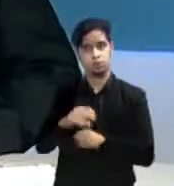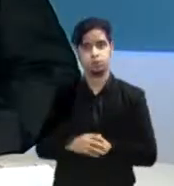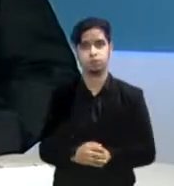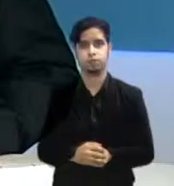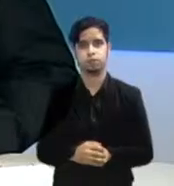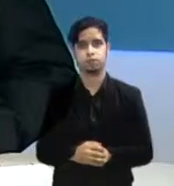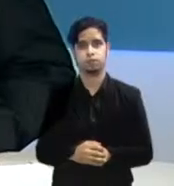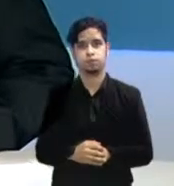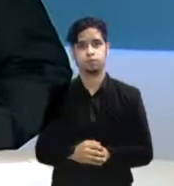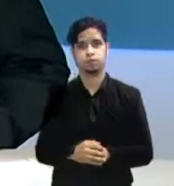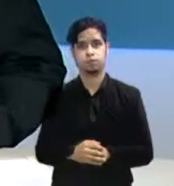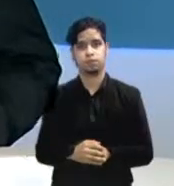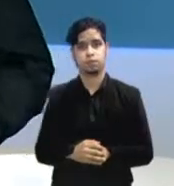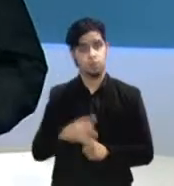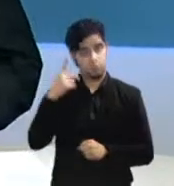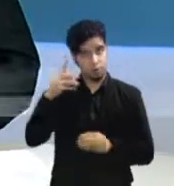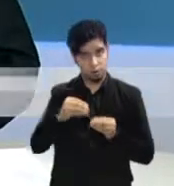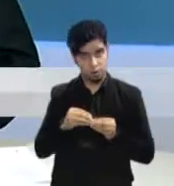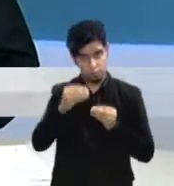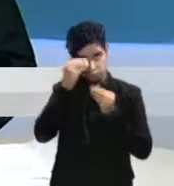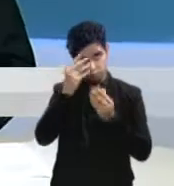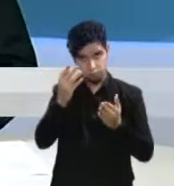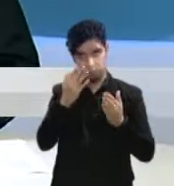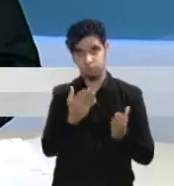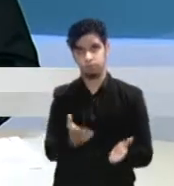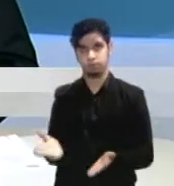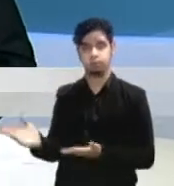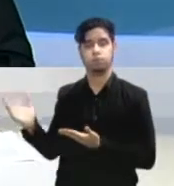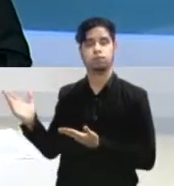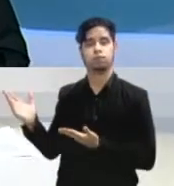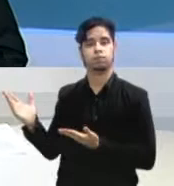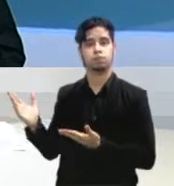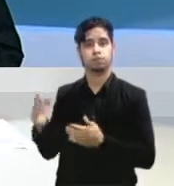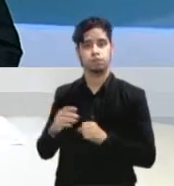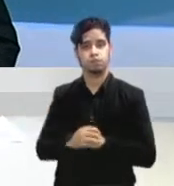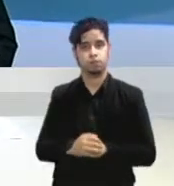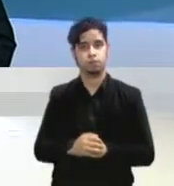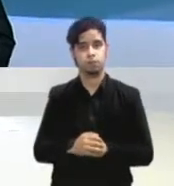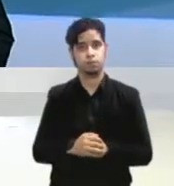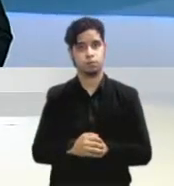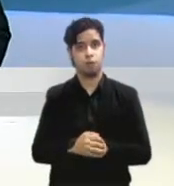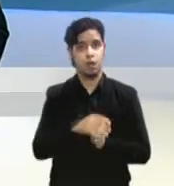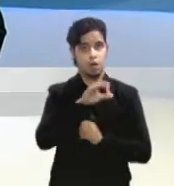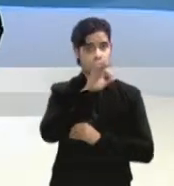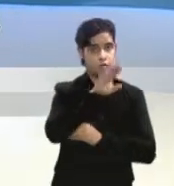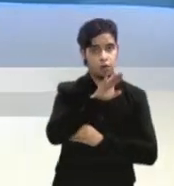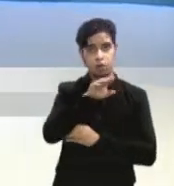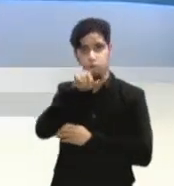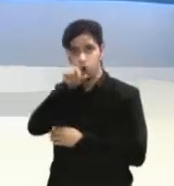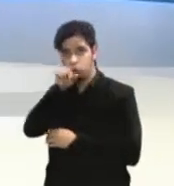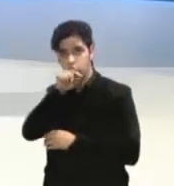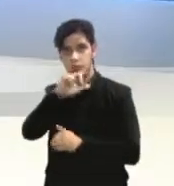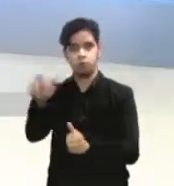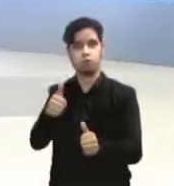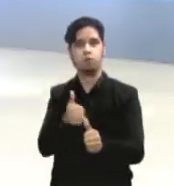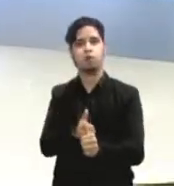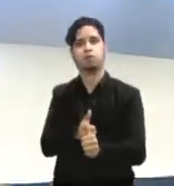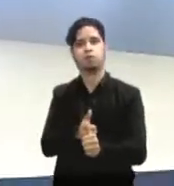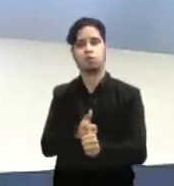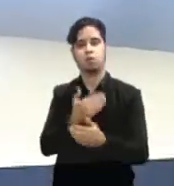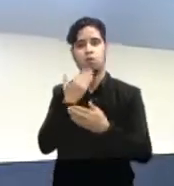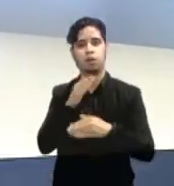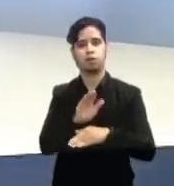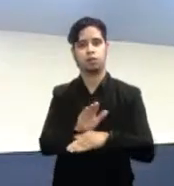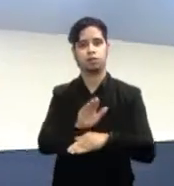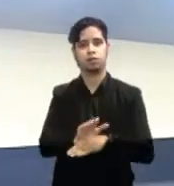Gracias, Sueli. Amigos, para ver estas y otras noticias, visiten nuestra página noticias247.pr y síganos en nuestras redes en Facebook y Twitter. Buenas